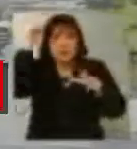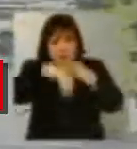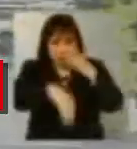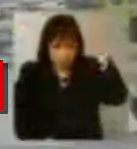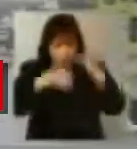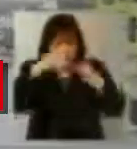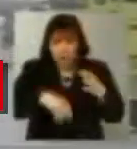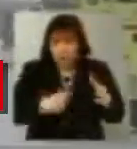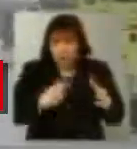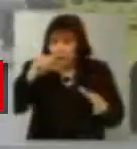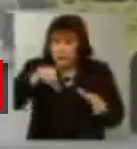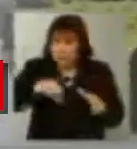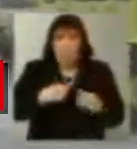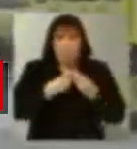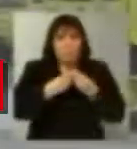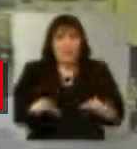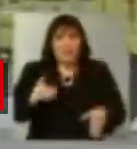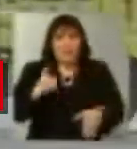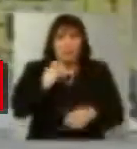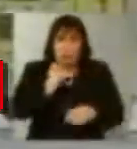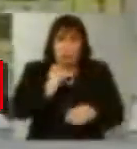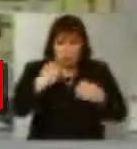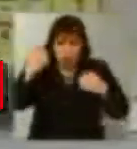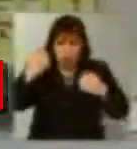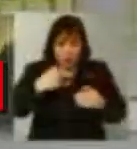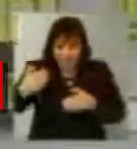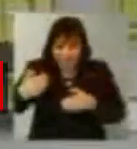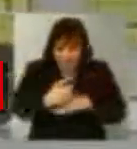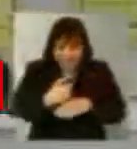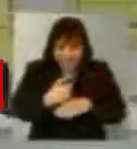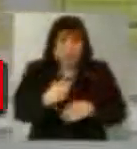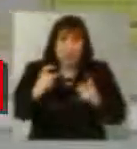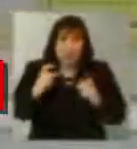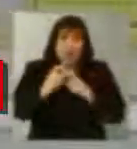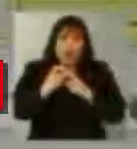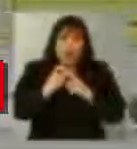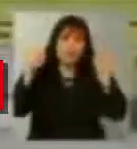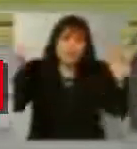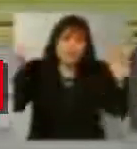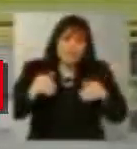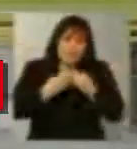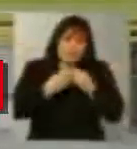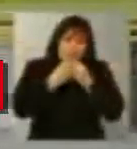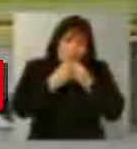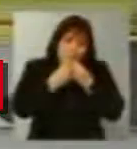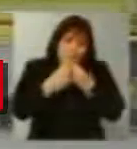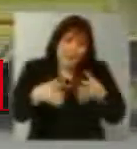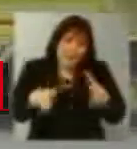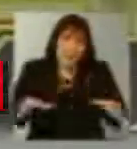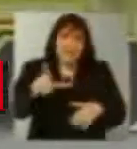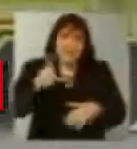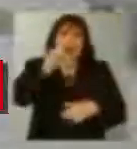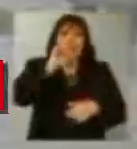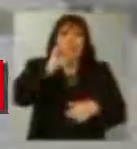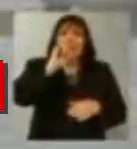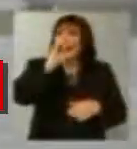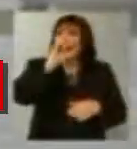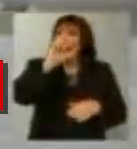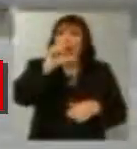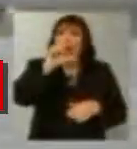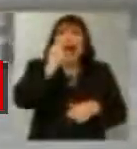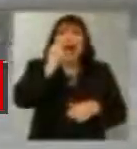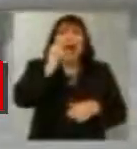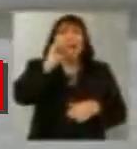Reiteradamente pérdidas, pérdidas millonarias en dólares. El grupo Lidgate entró en